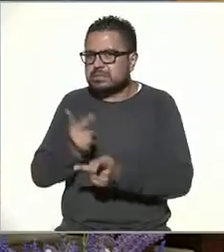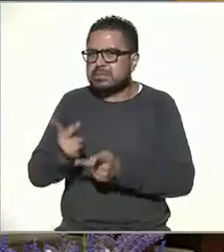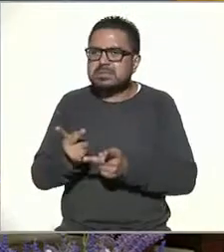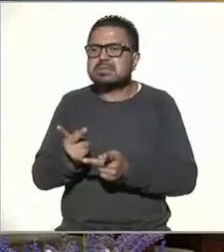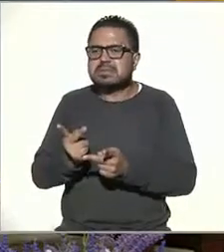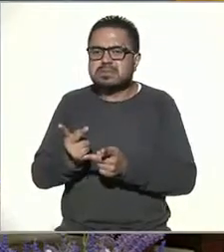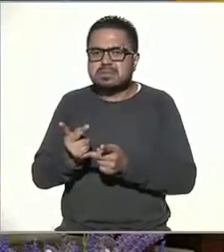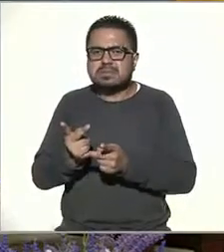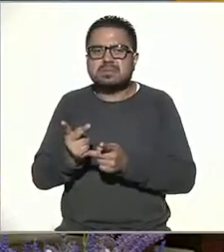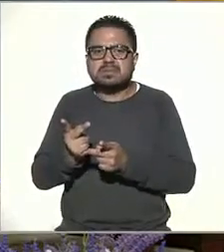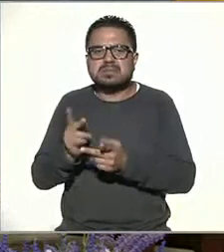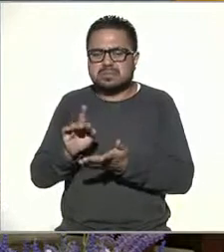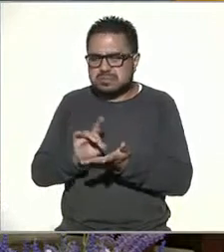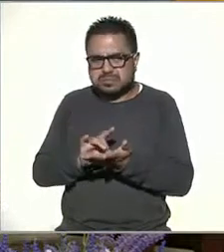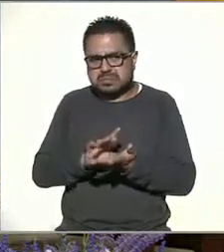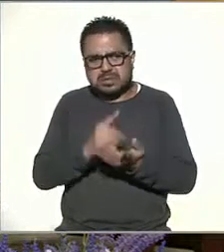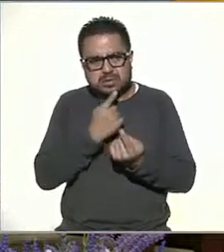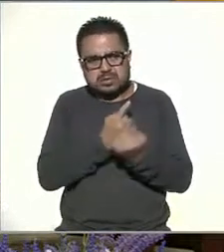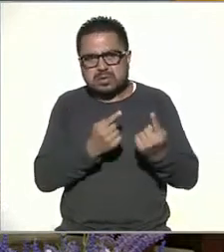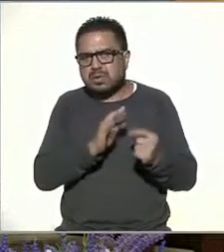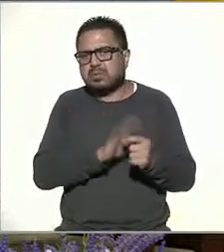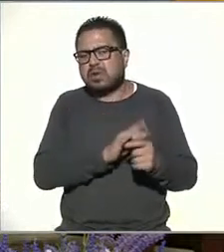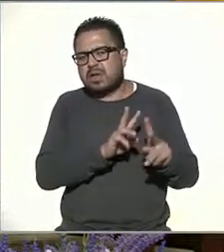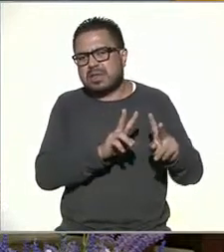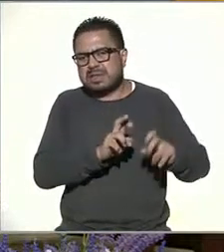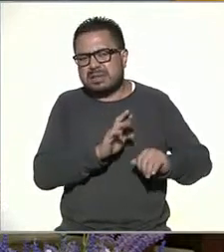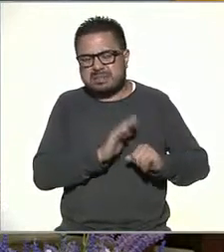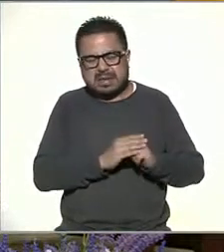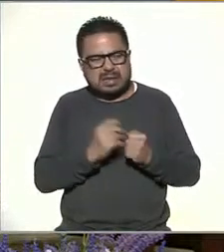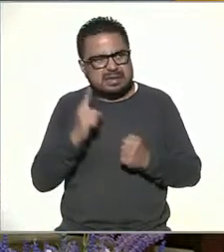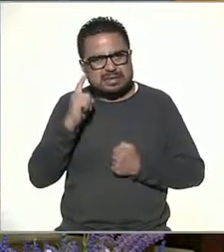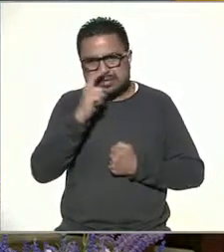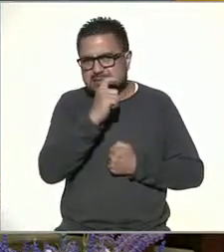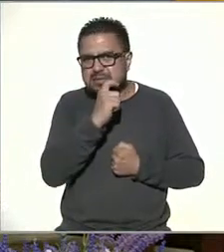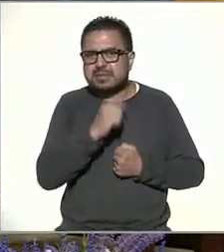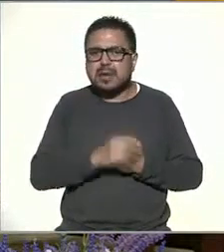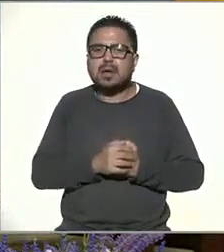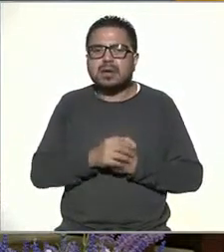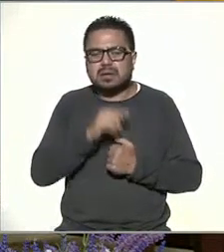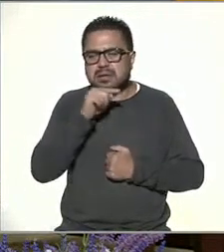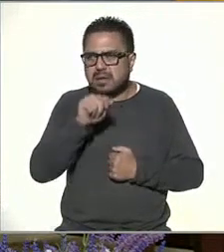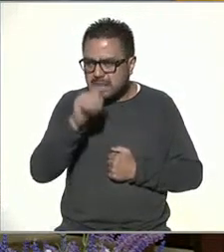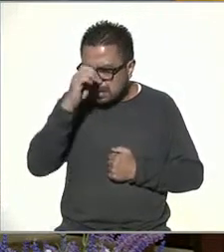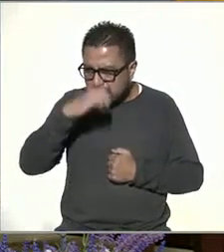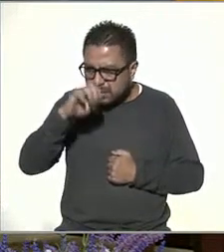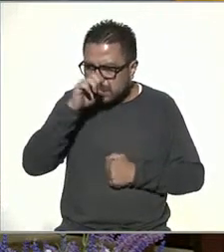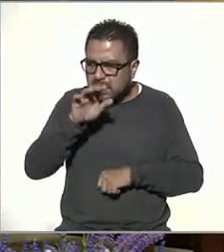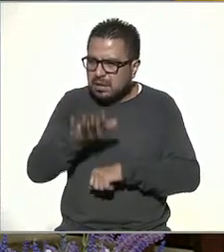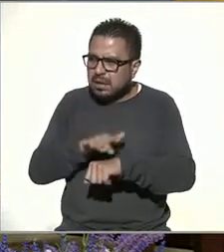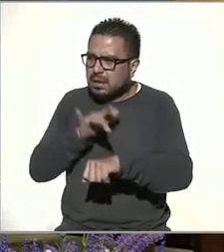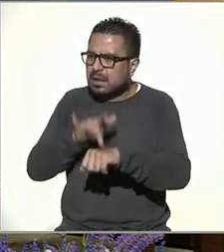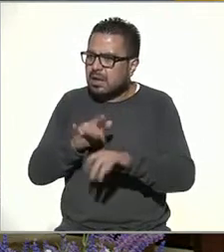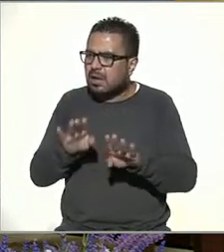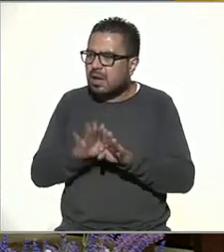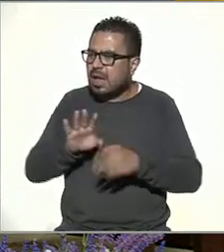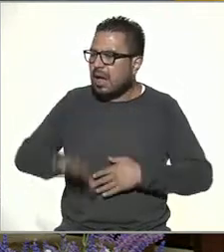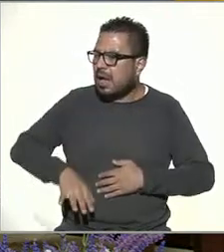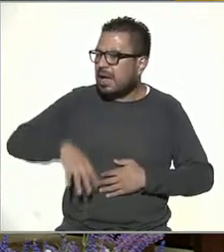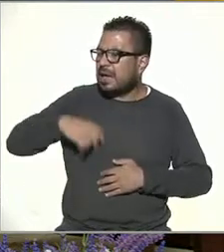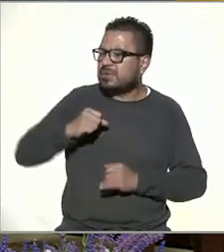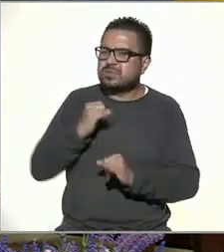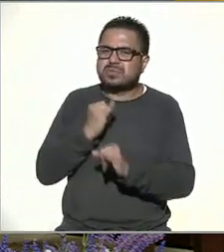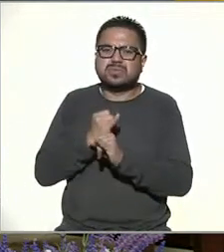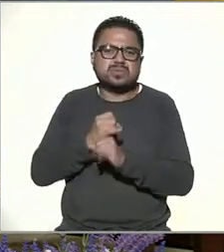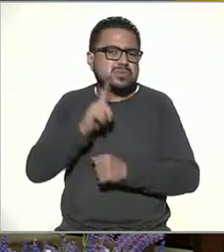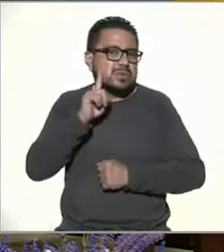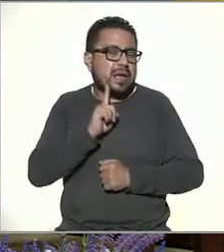adelante se excluyeron los niños por ser un tema muy sensible han experimentado alguna situación de ciberacoso en las